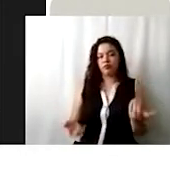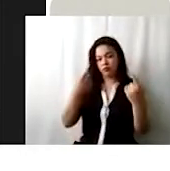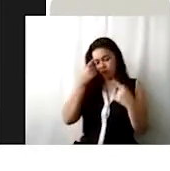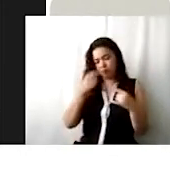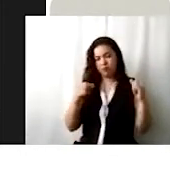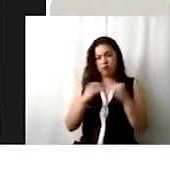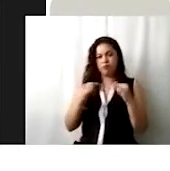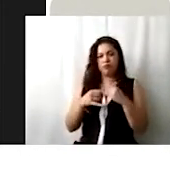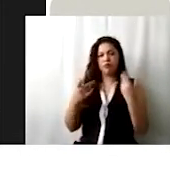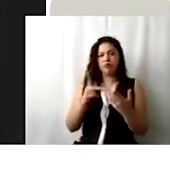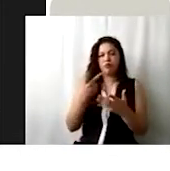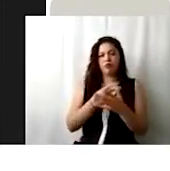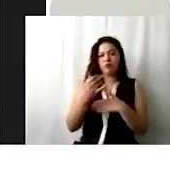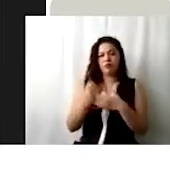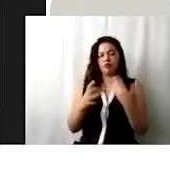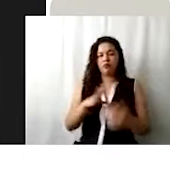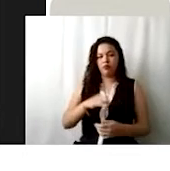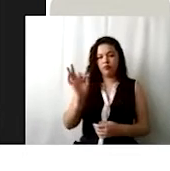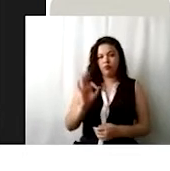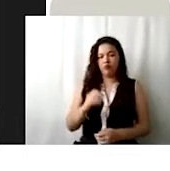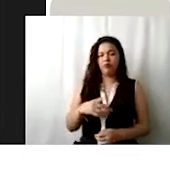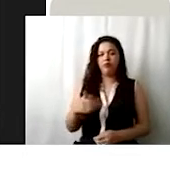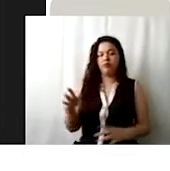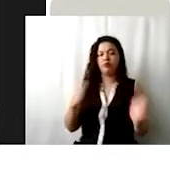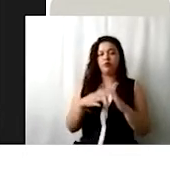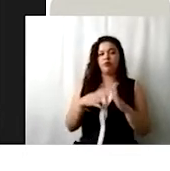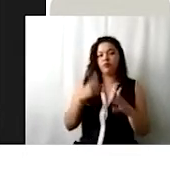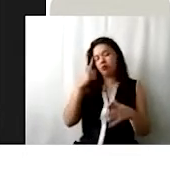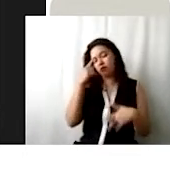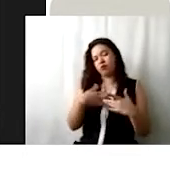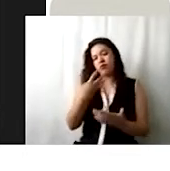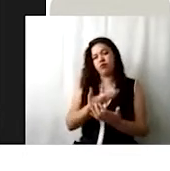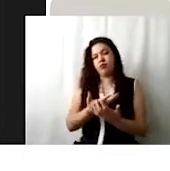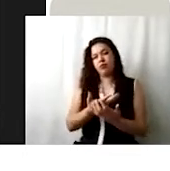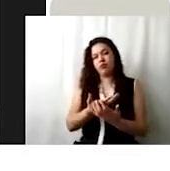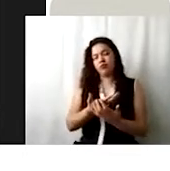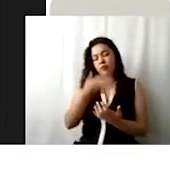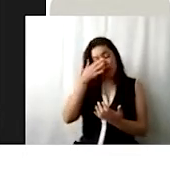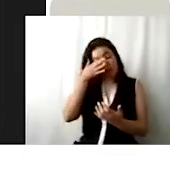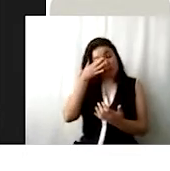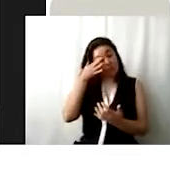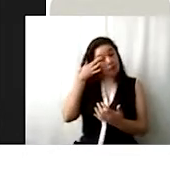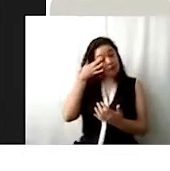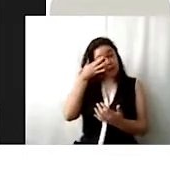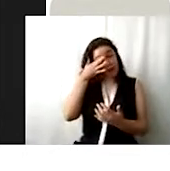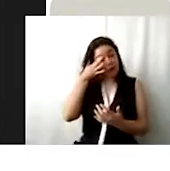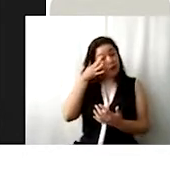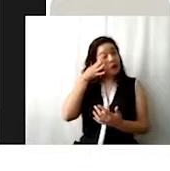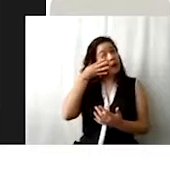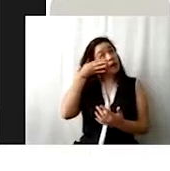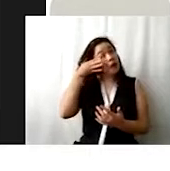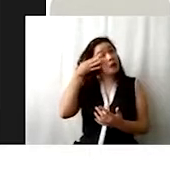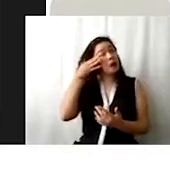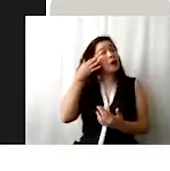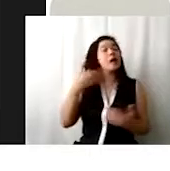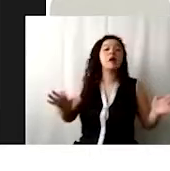haya otro proyecto, ajá, que a lo mejor es una casa de reposo. Y, bueno, en este caso, las características de la población